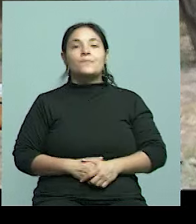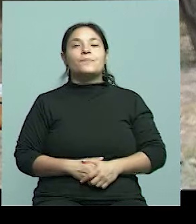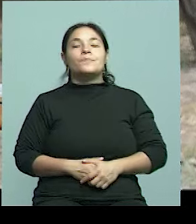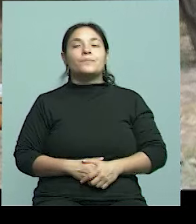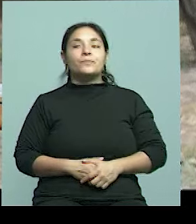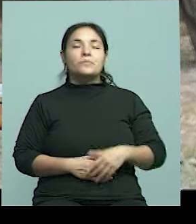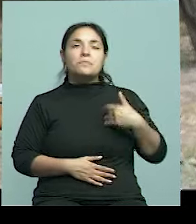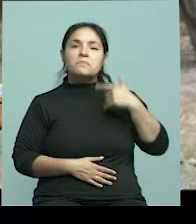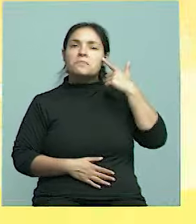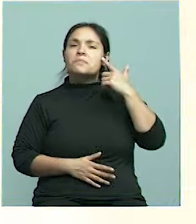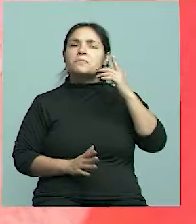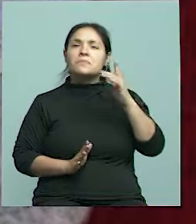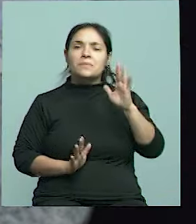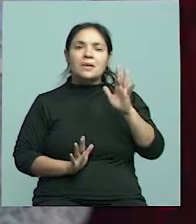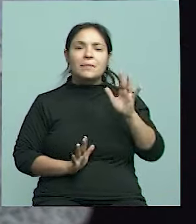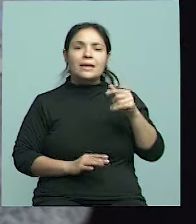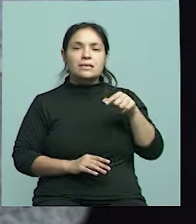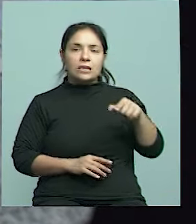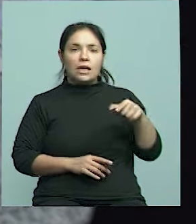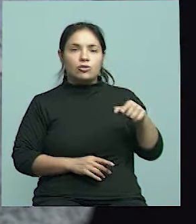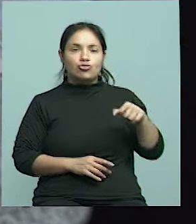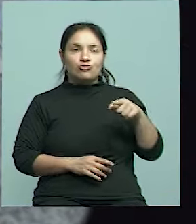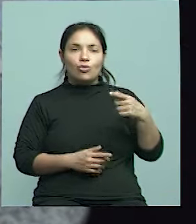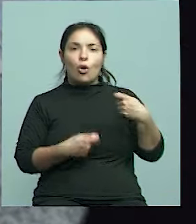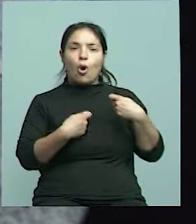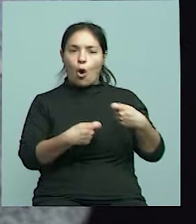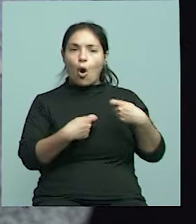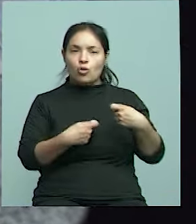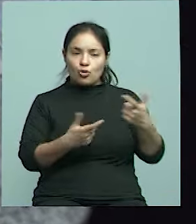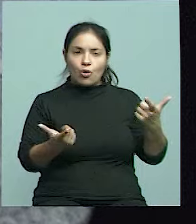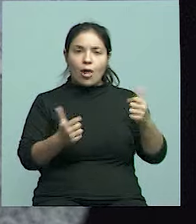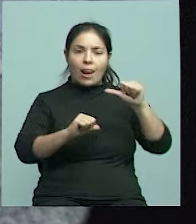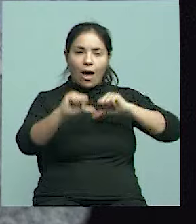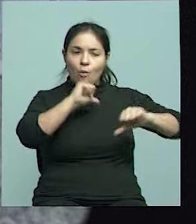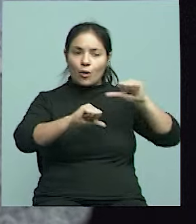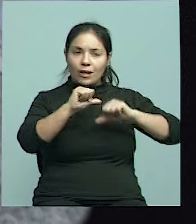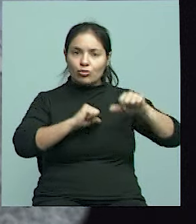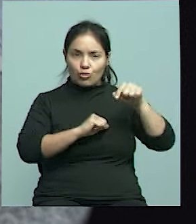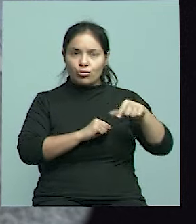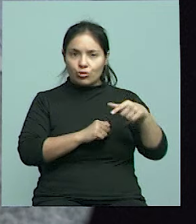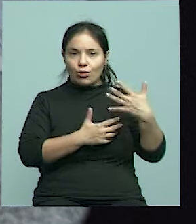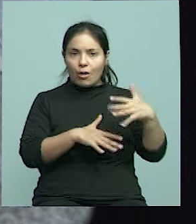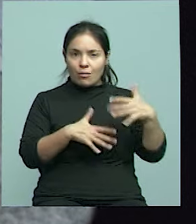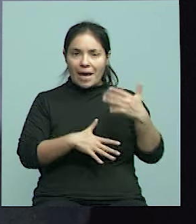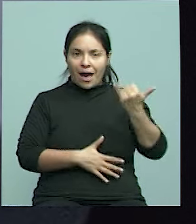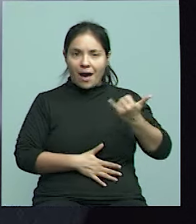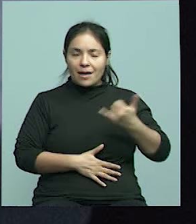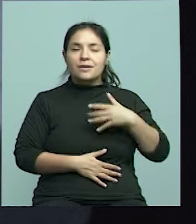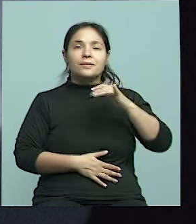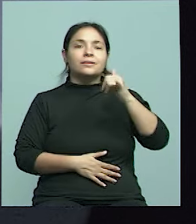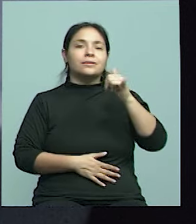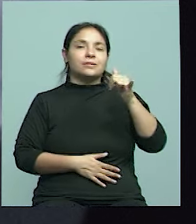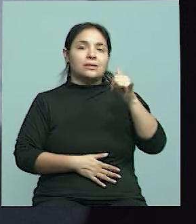Imagino que tiene un costo importante el laboratorio en su conjunto. Sí, el